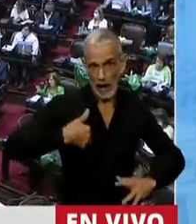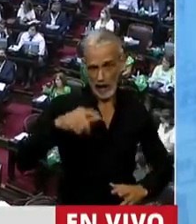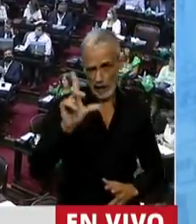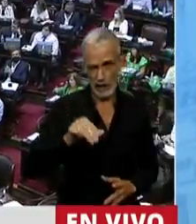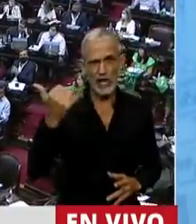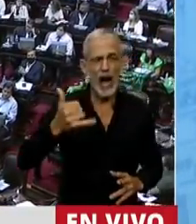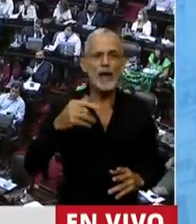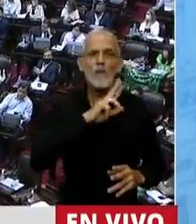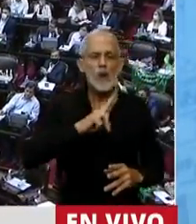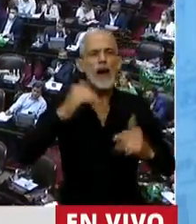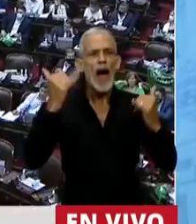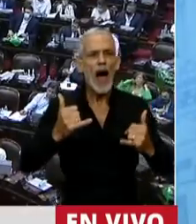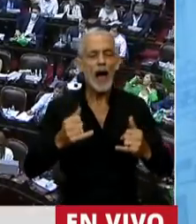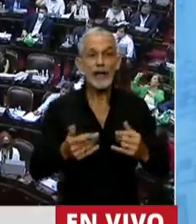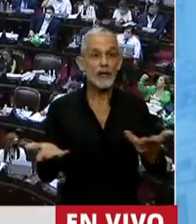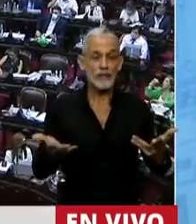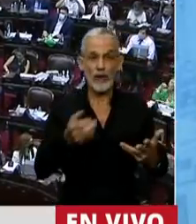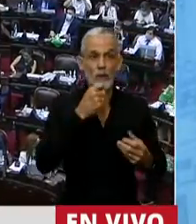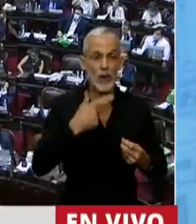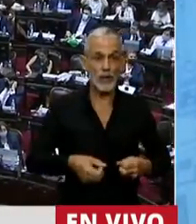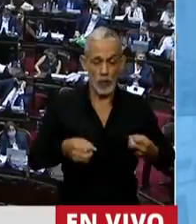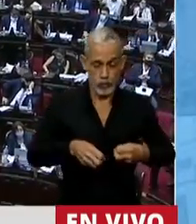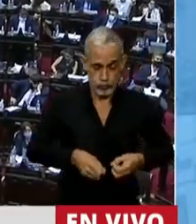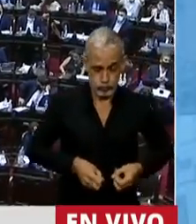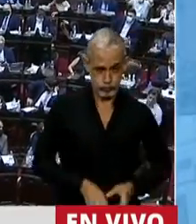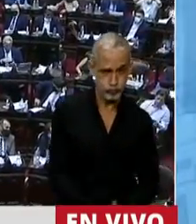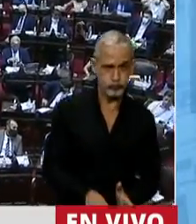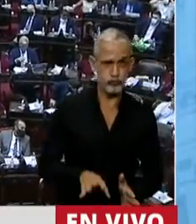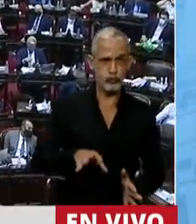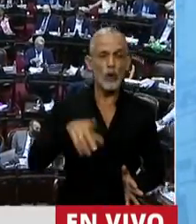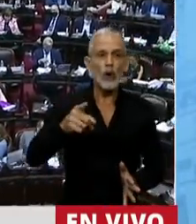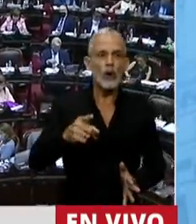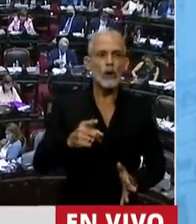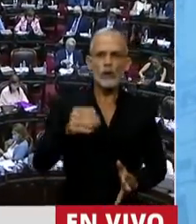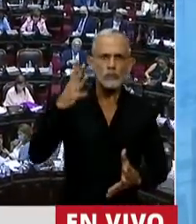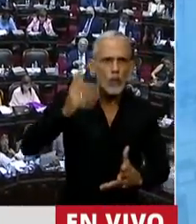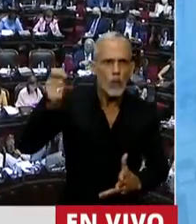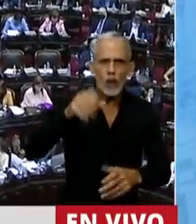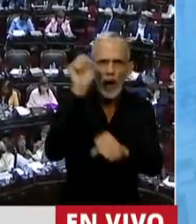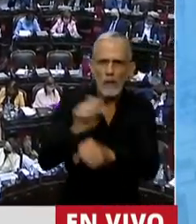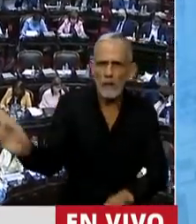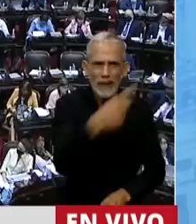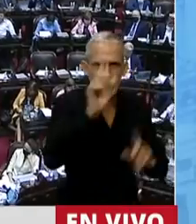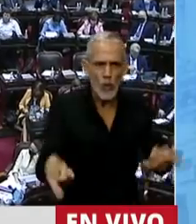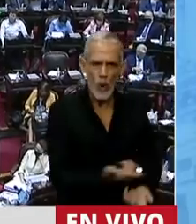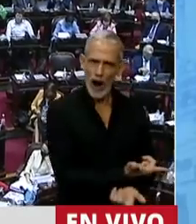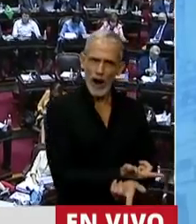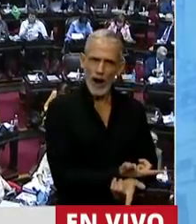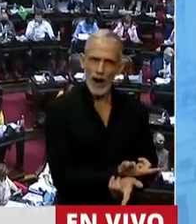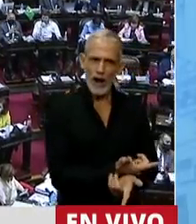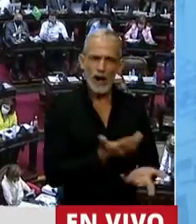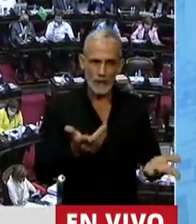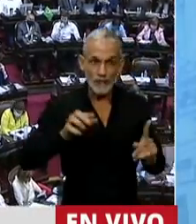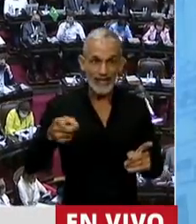que mujeres que sufrieron partos en avalancha fueran juzgadas y estuvieran injustamente encarceladas. Y que también